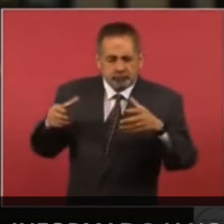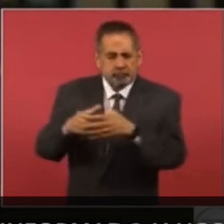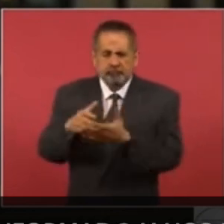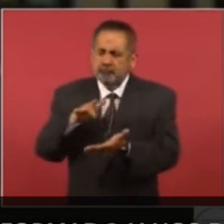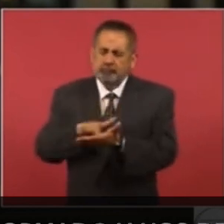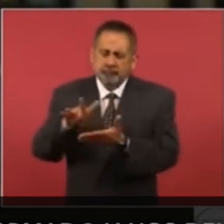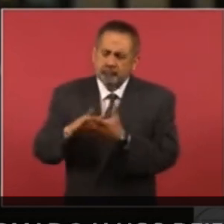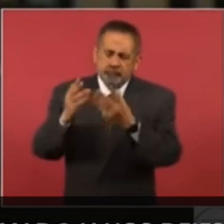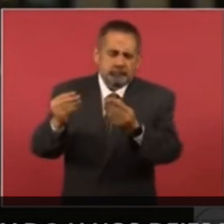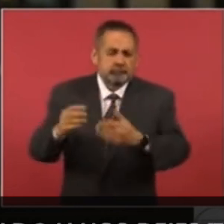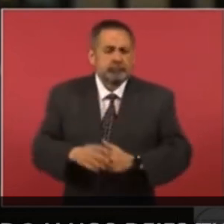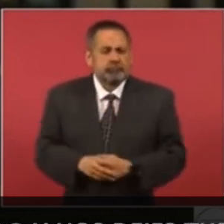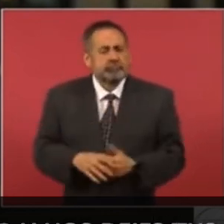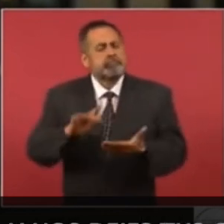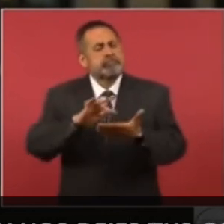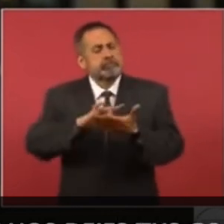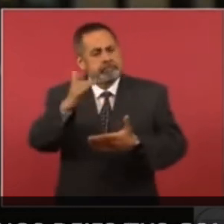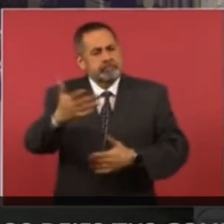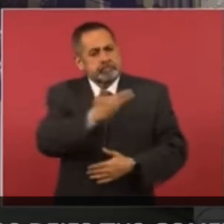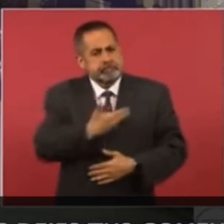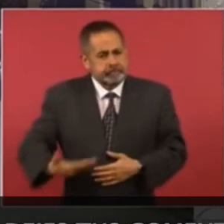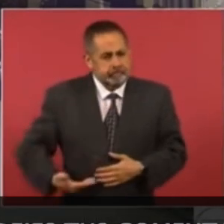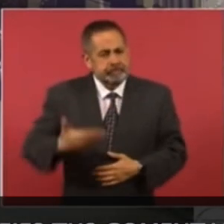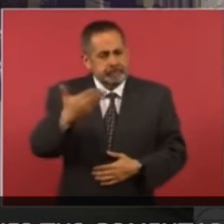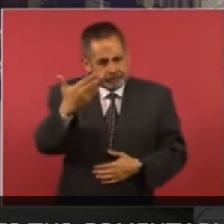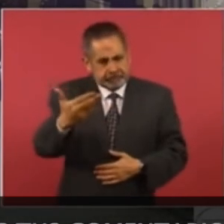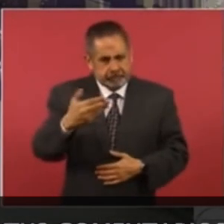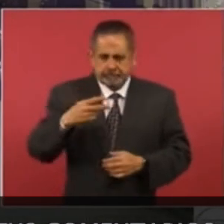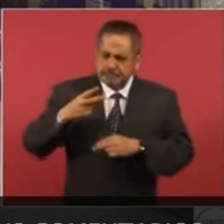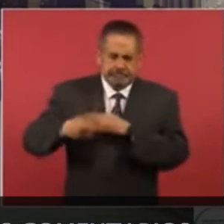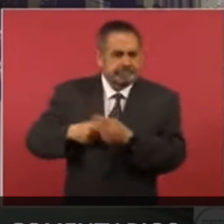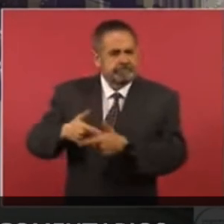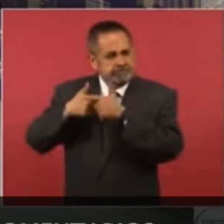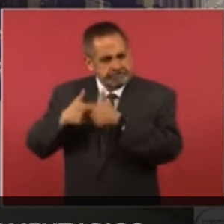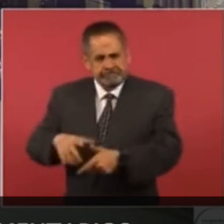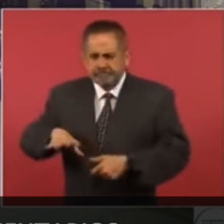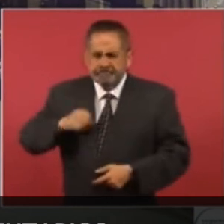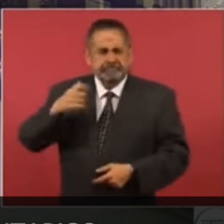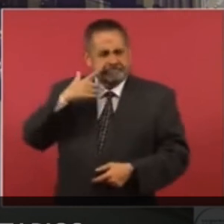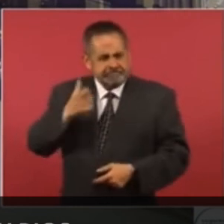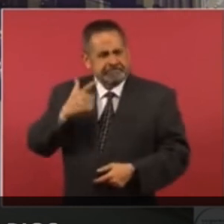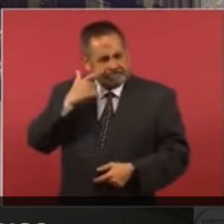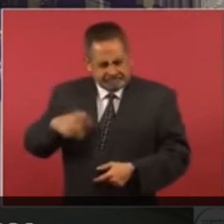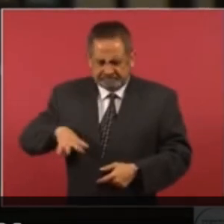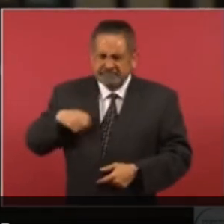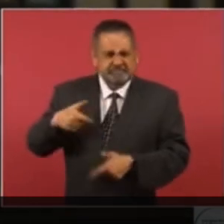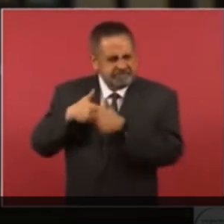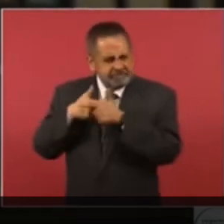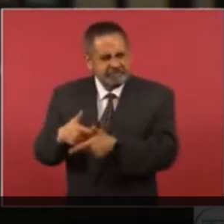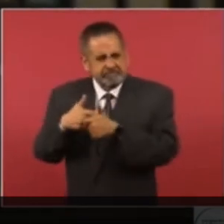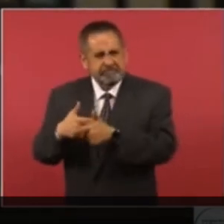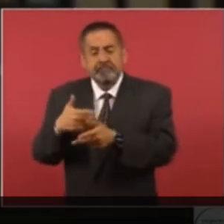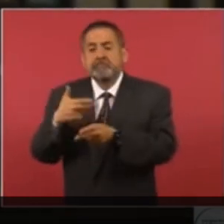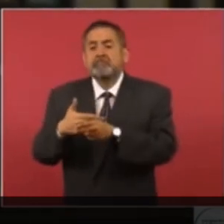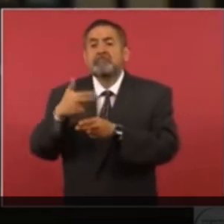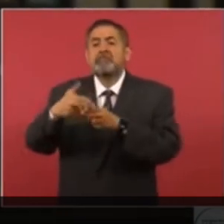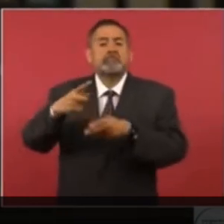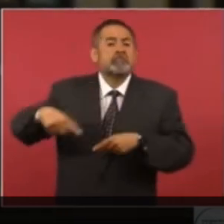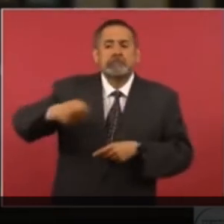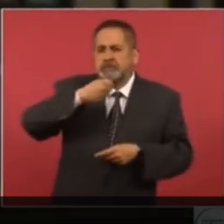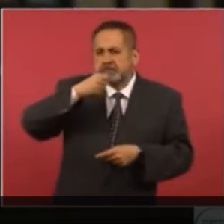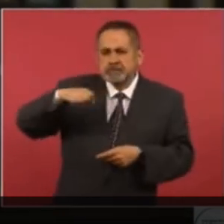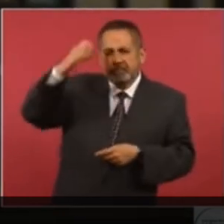han apoyado mucho. Gracias, presidente, y nosotros vamos a seguir echándole ganas hasta que veamos a nuestros adultos